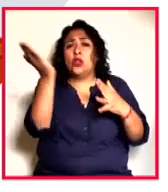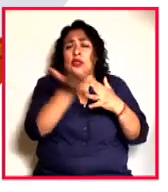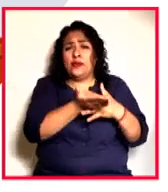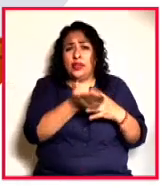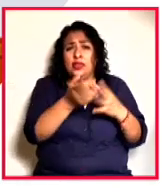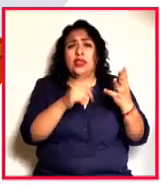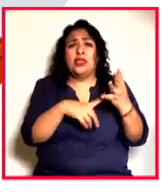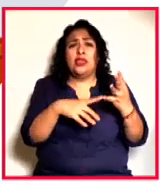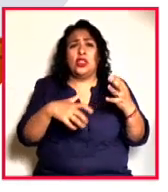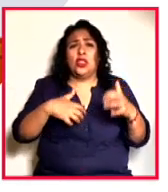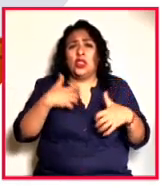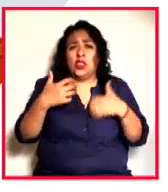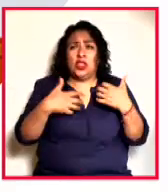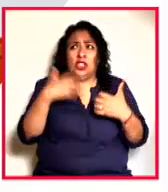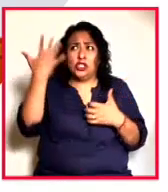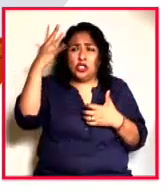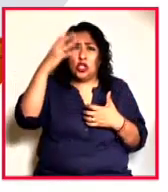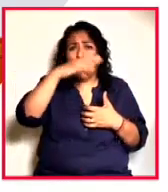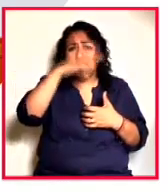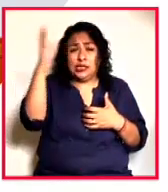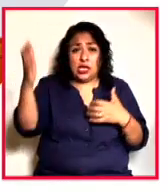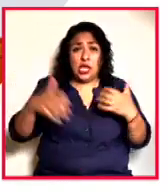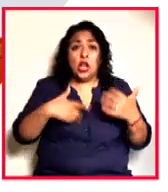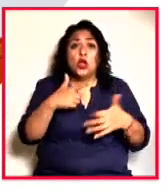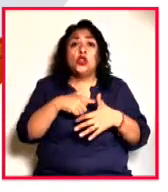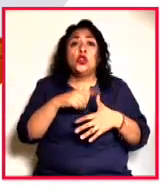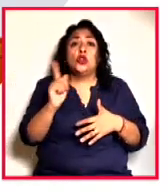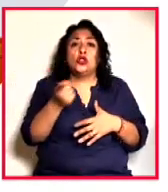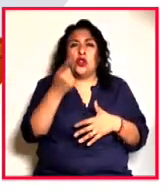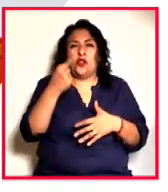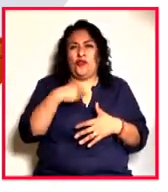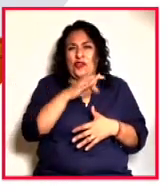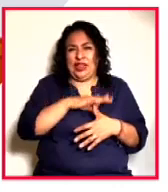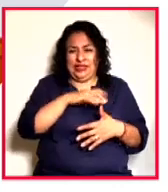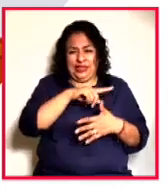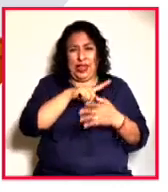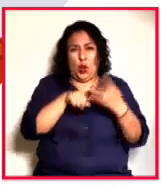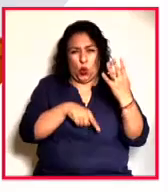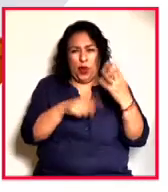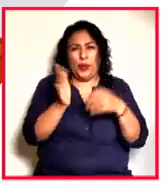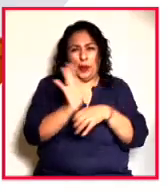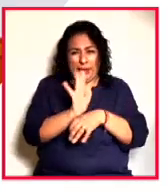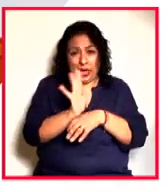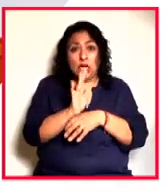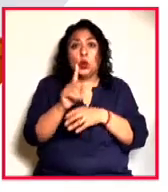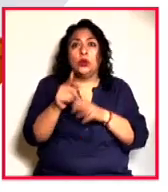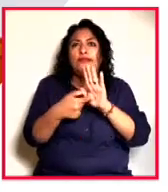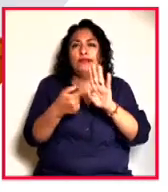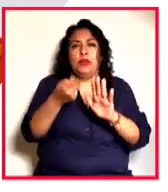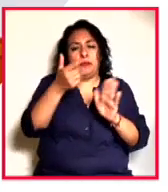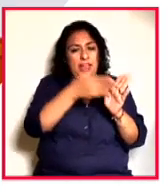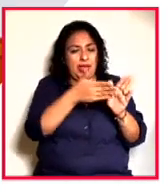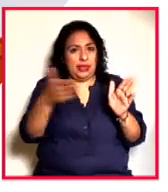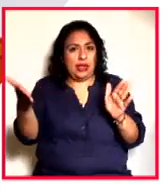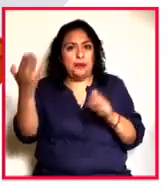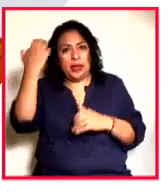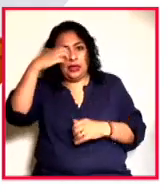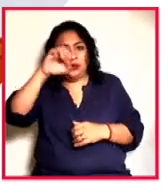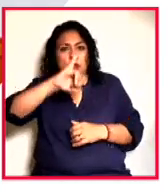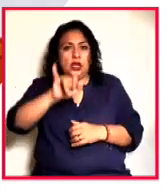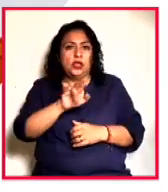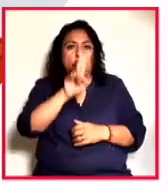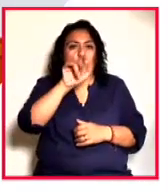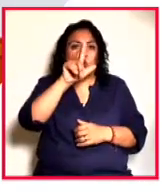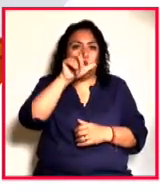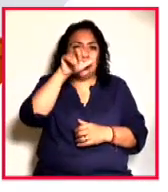rabioso sol, rabioso cielo, y yo soy la felicidad de este mundo, son cuatro largometrajes que marcaron la primera etapa de la carrera de Julián Hernández.